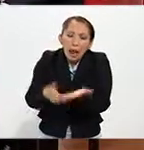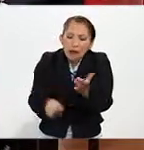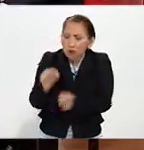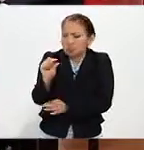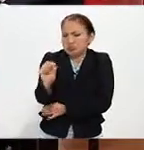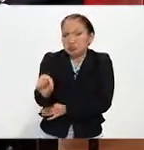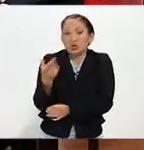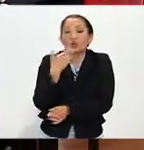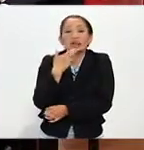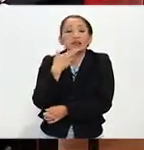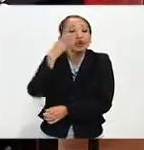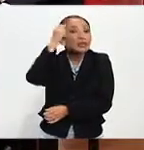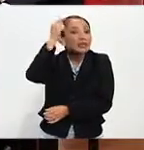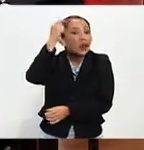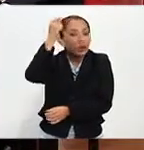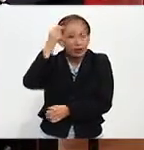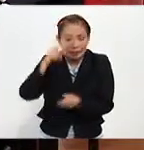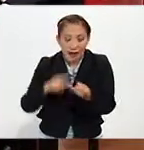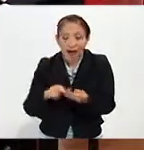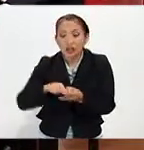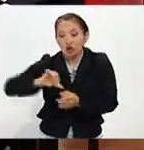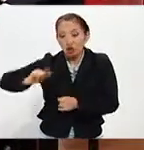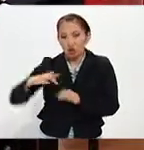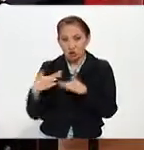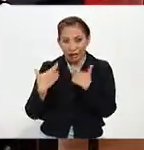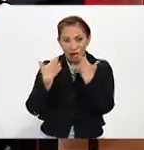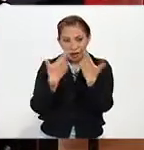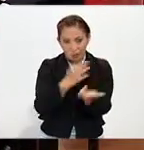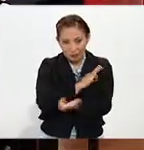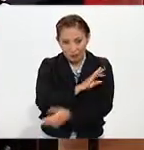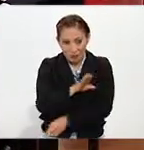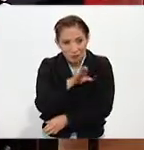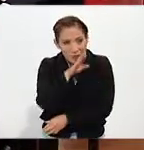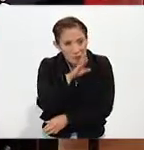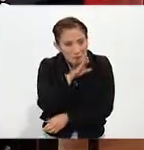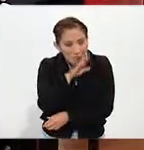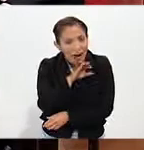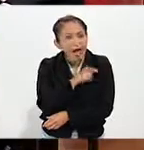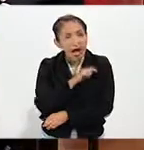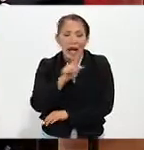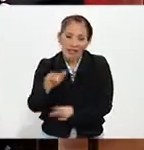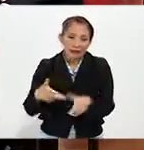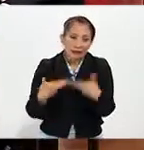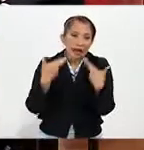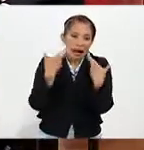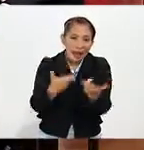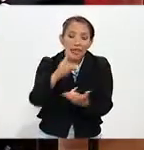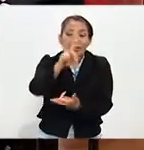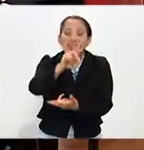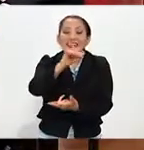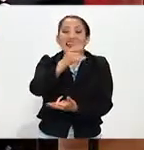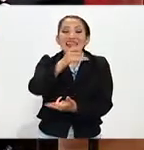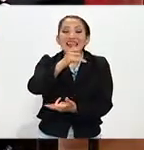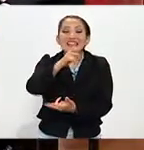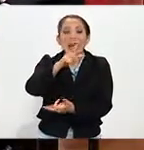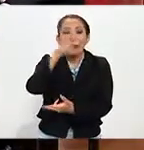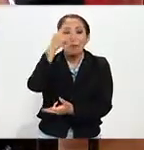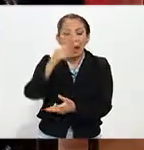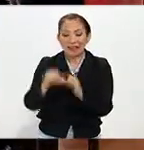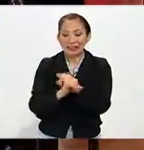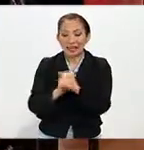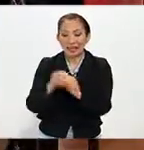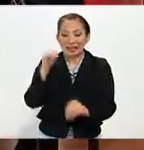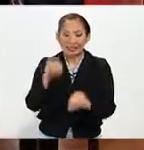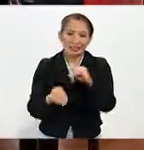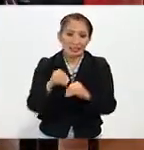utilizando la tecnología? ¿Y qué regalos puedes hacer a las mamás que son regalos digitales o regalos para Internet?